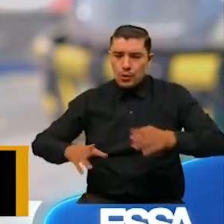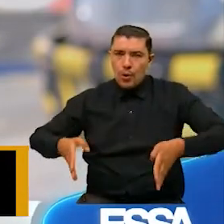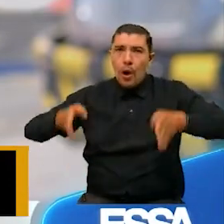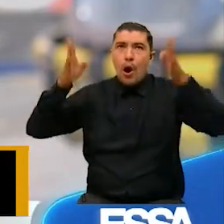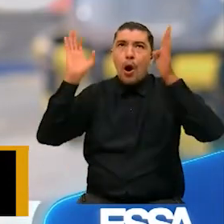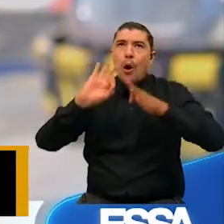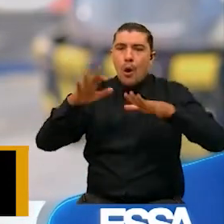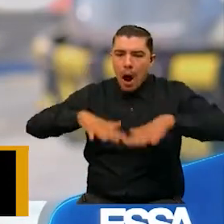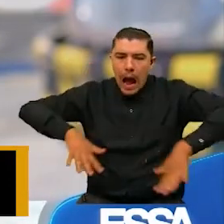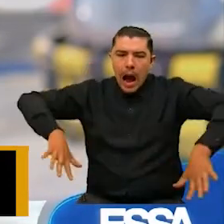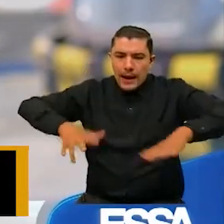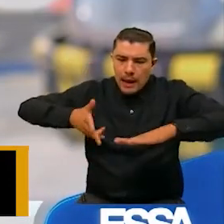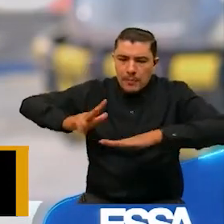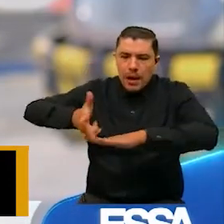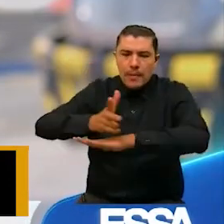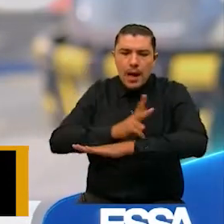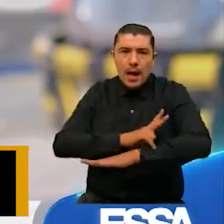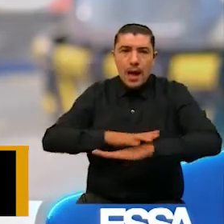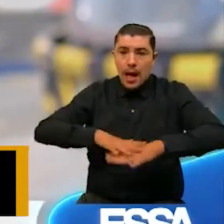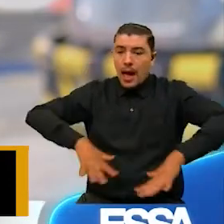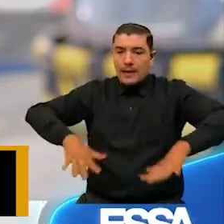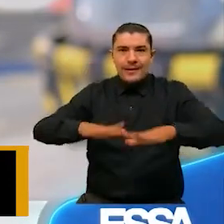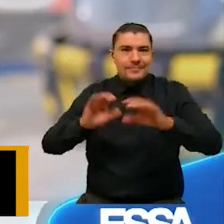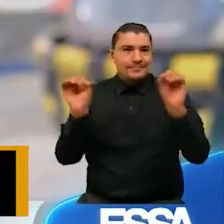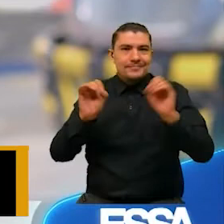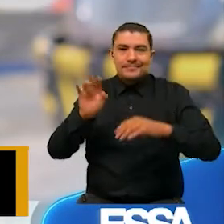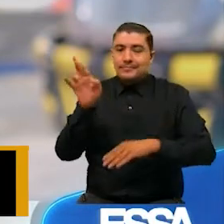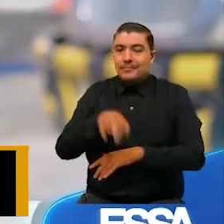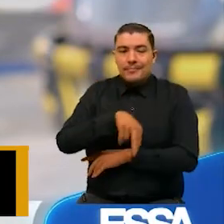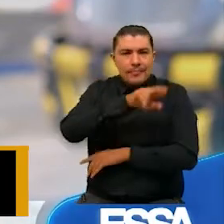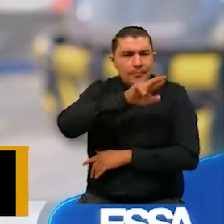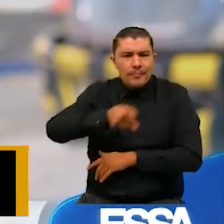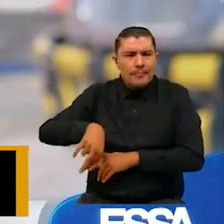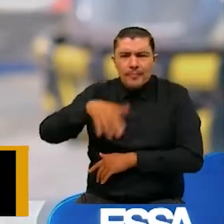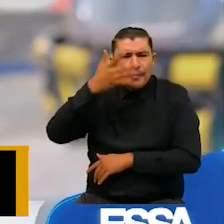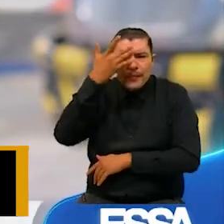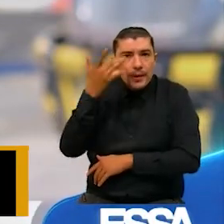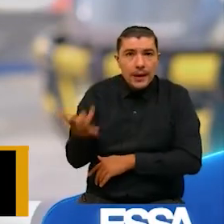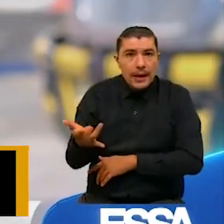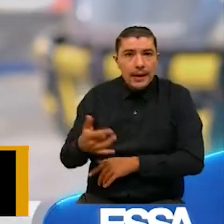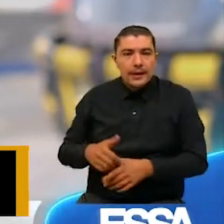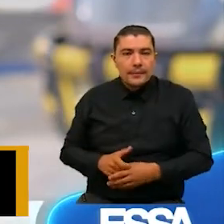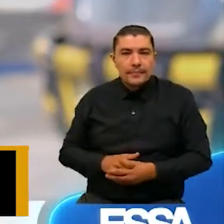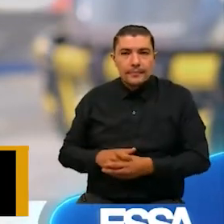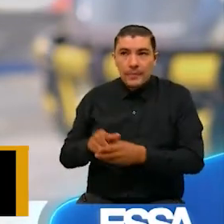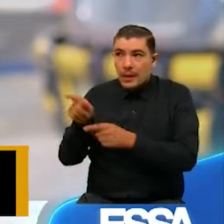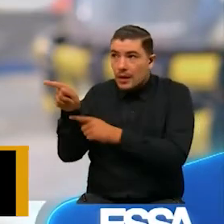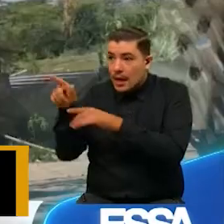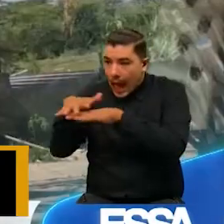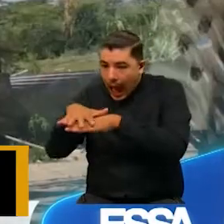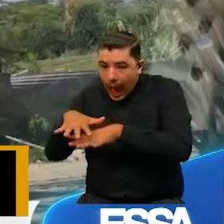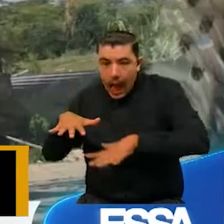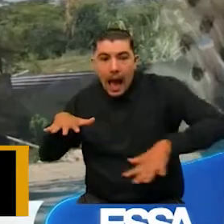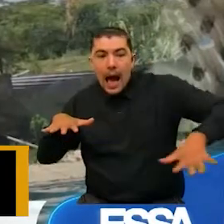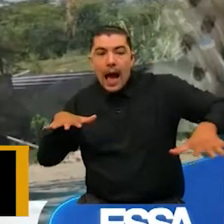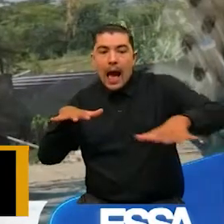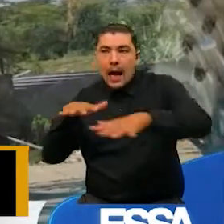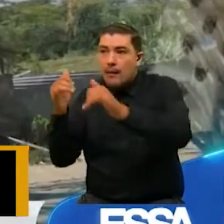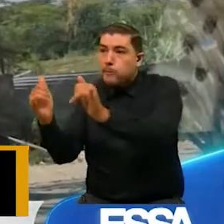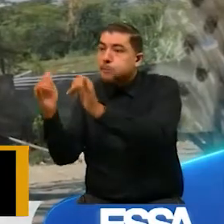parqueaderos. ¿Por qué? Porque dentro de esa servidumbre existe